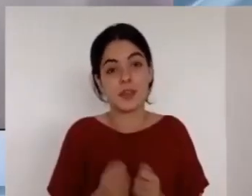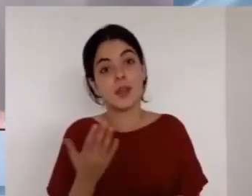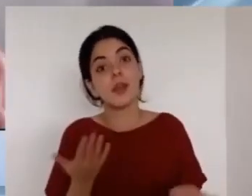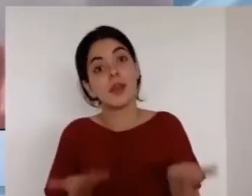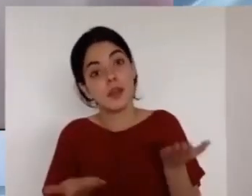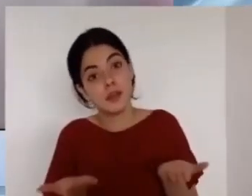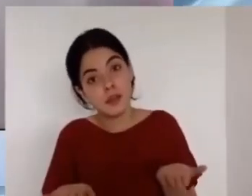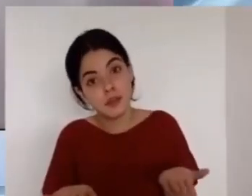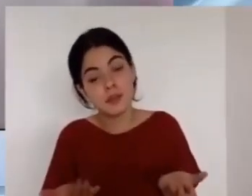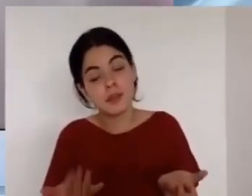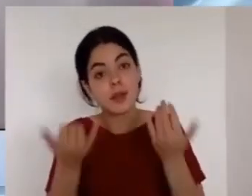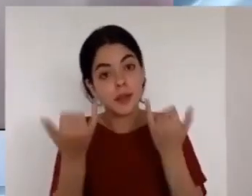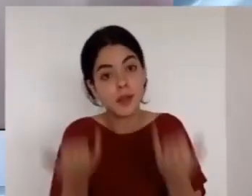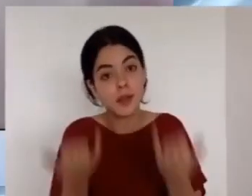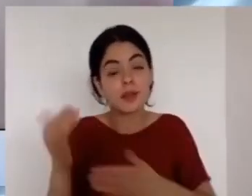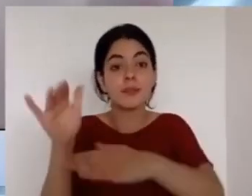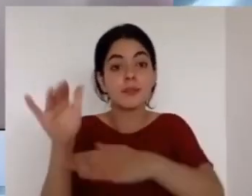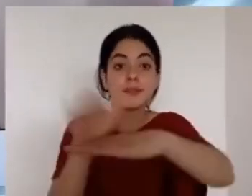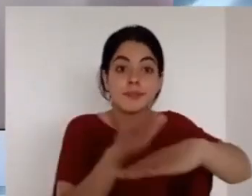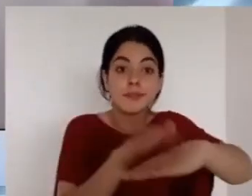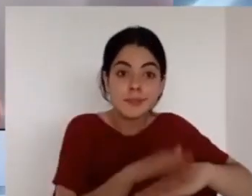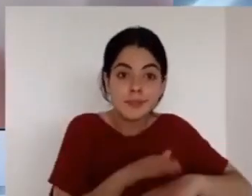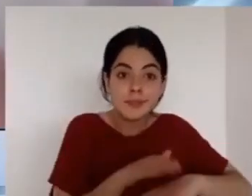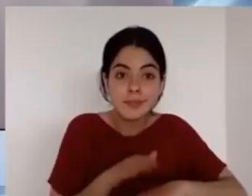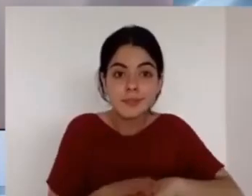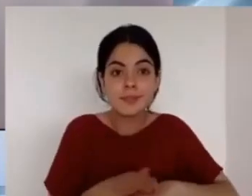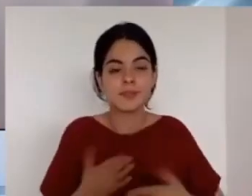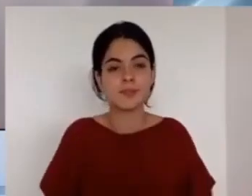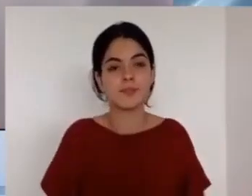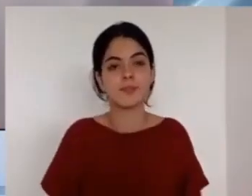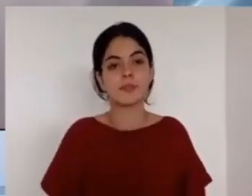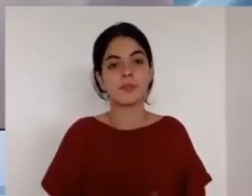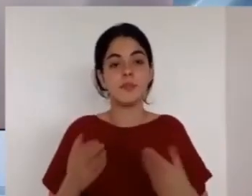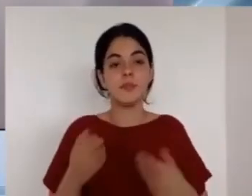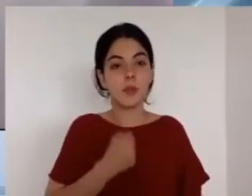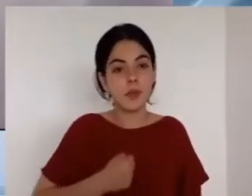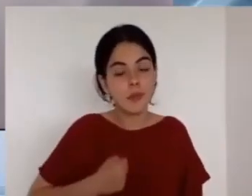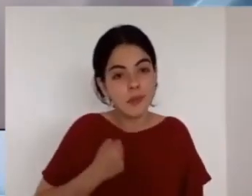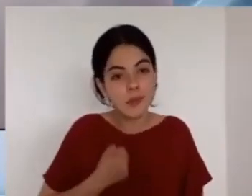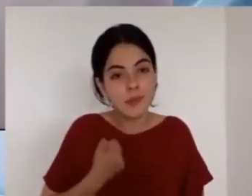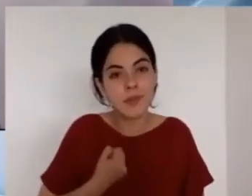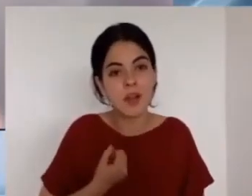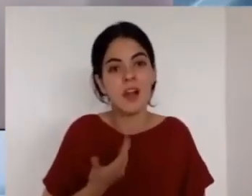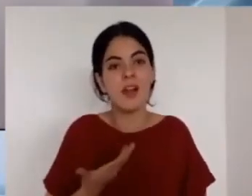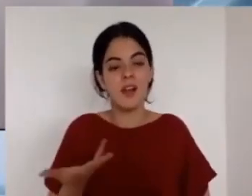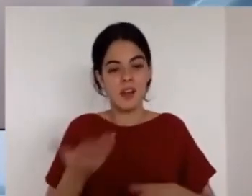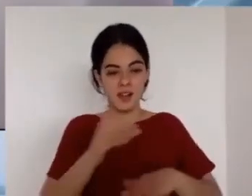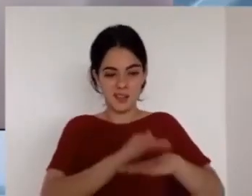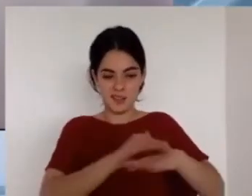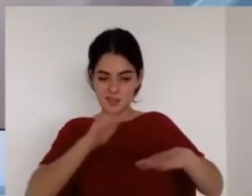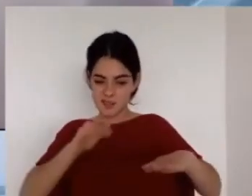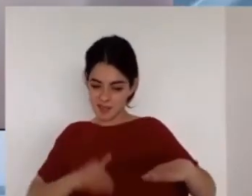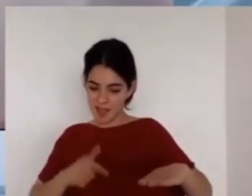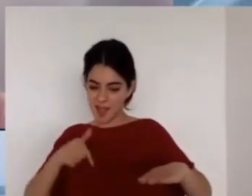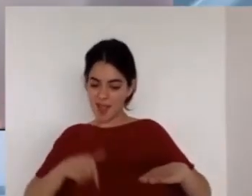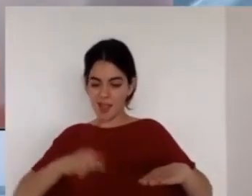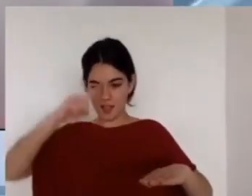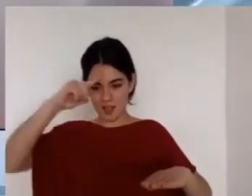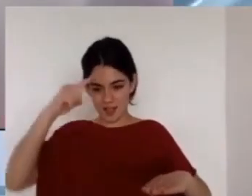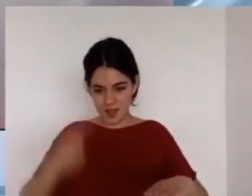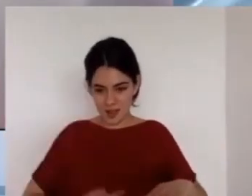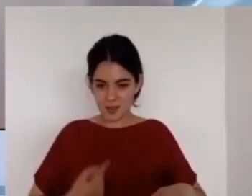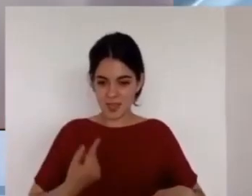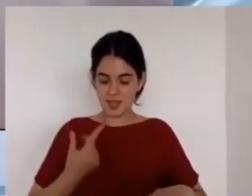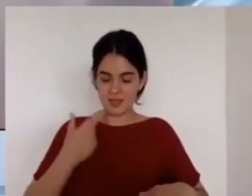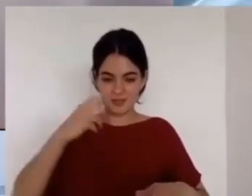decir actuar de acuerdo a lo que somos a la integridad a no desintegrar esas dos cosas lo que somos y